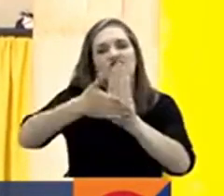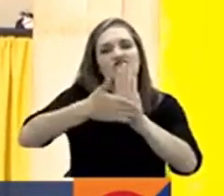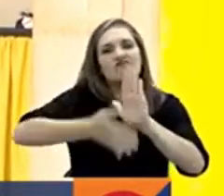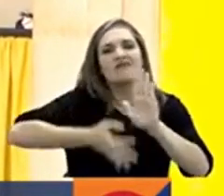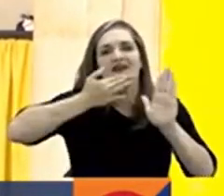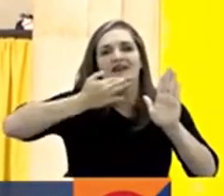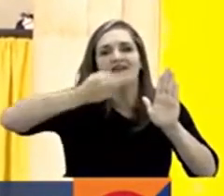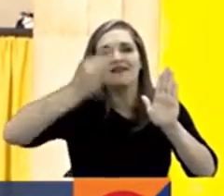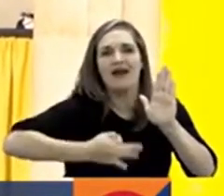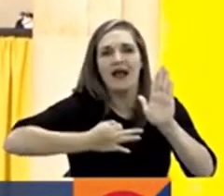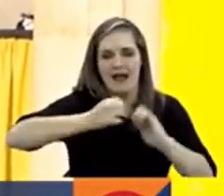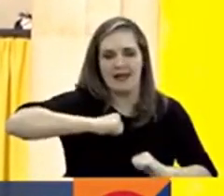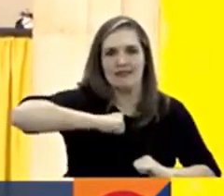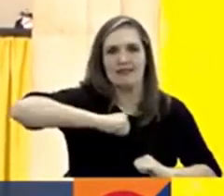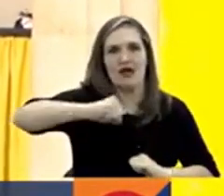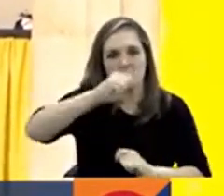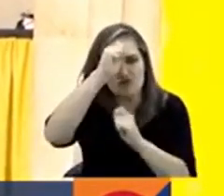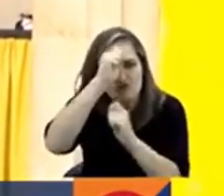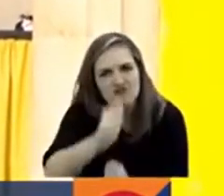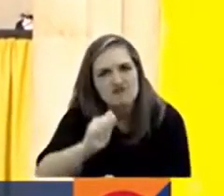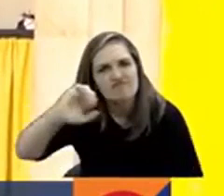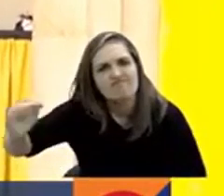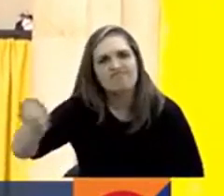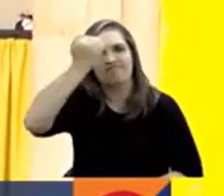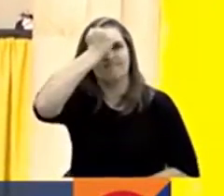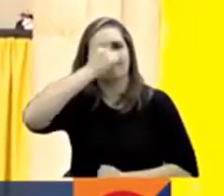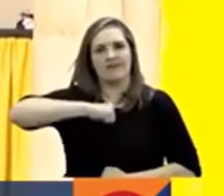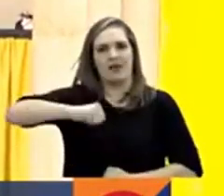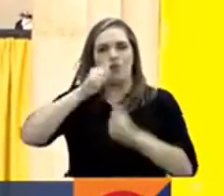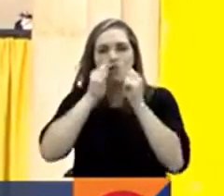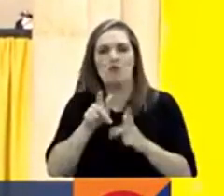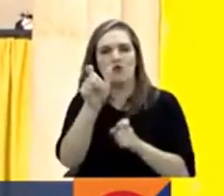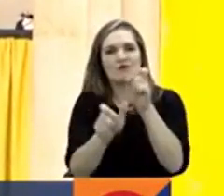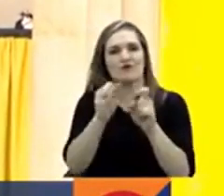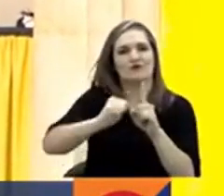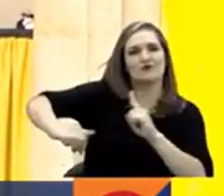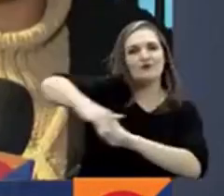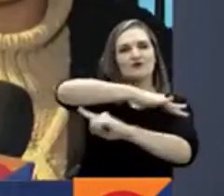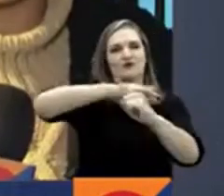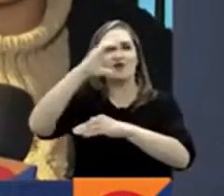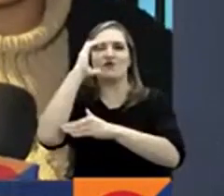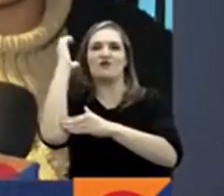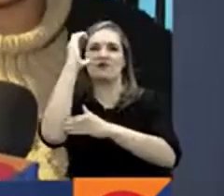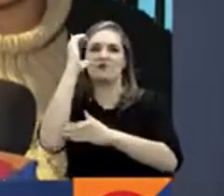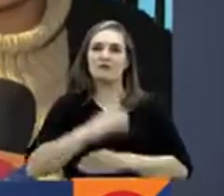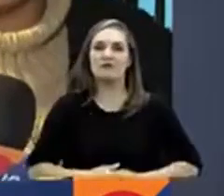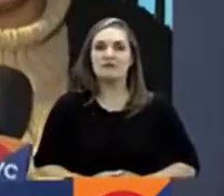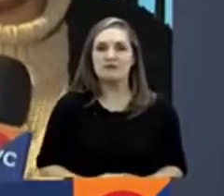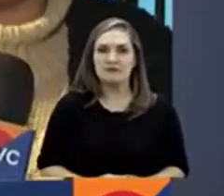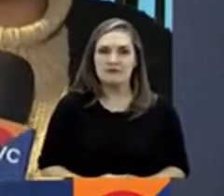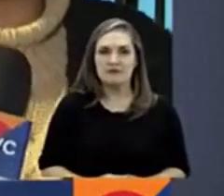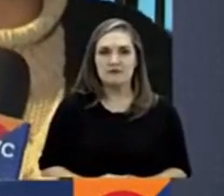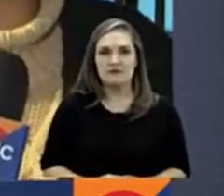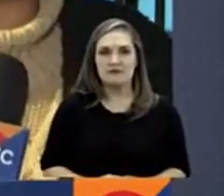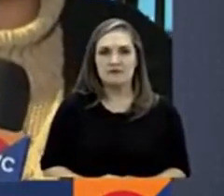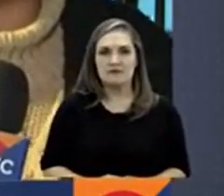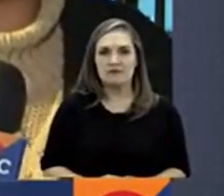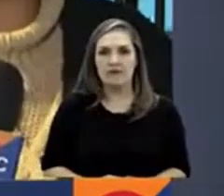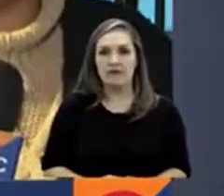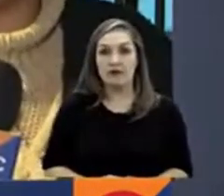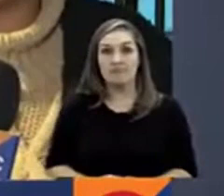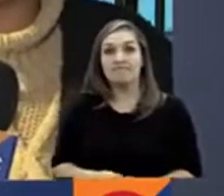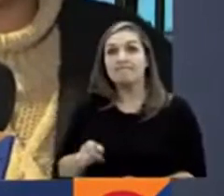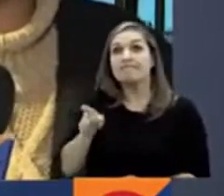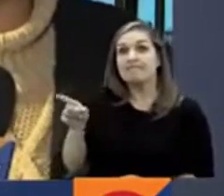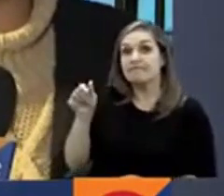los derechos universales fundamentales para la sociedad colombiana. en su discurso el